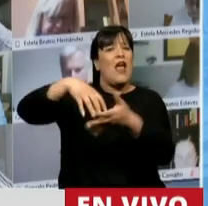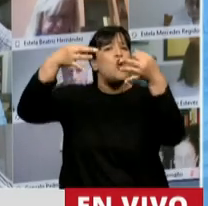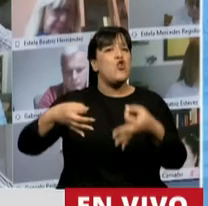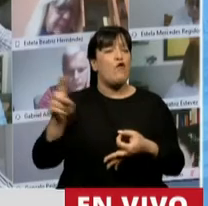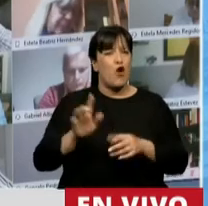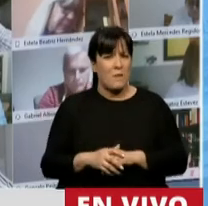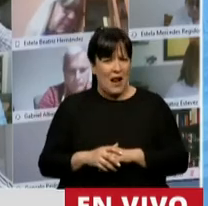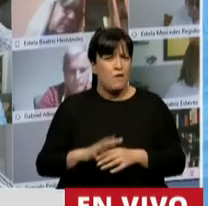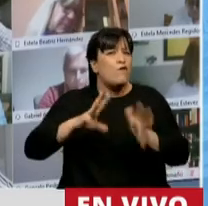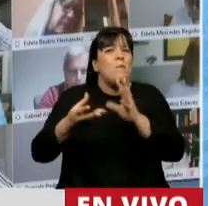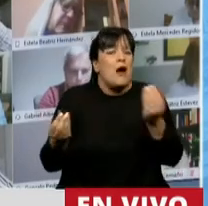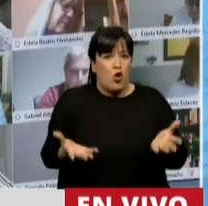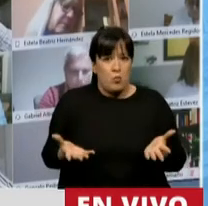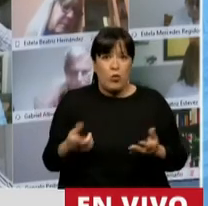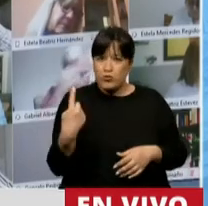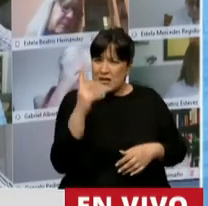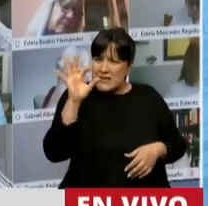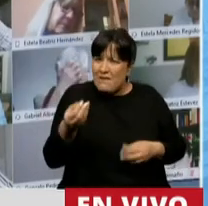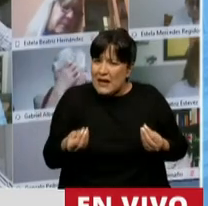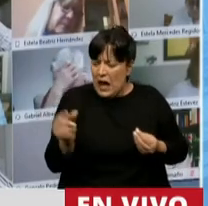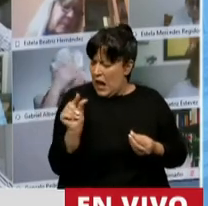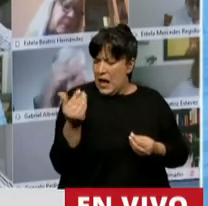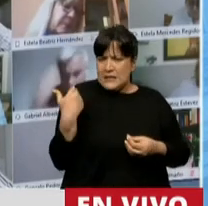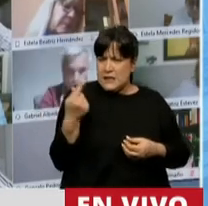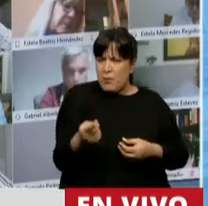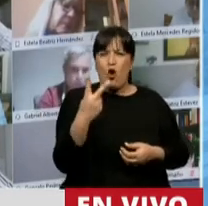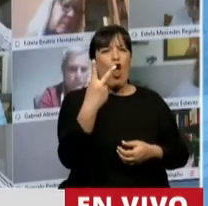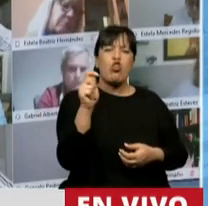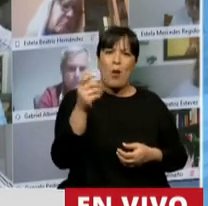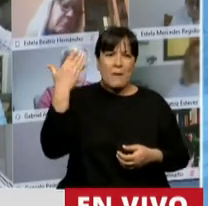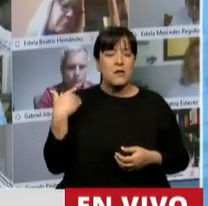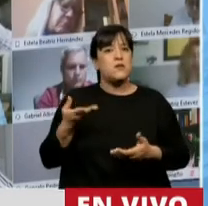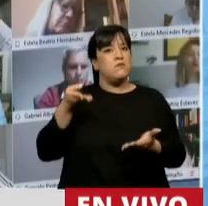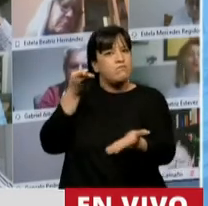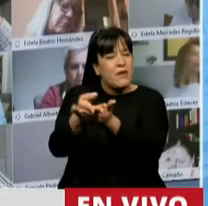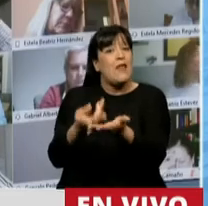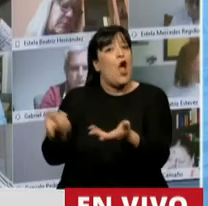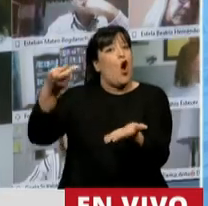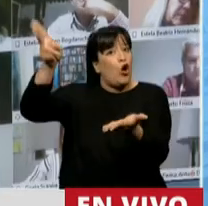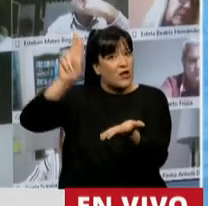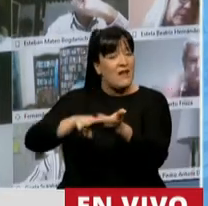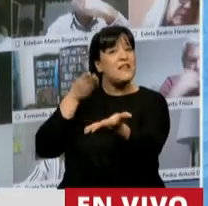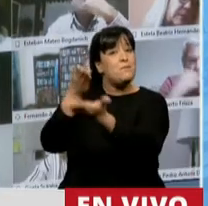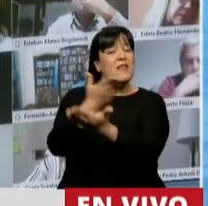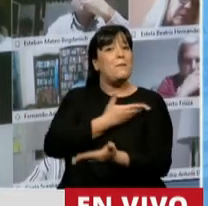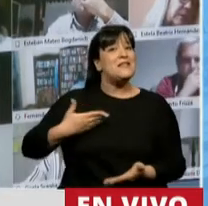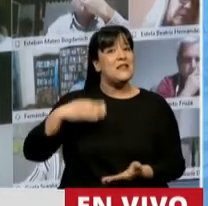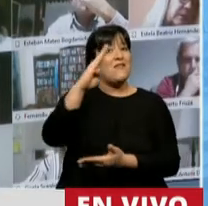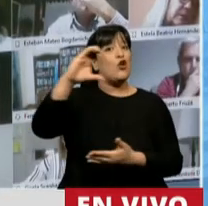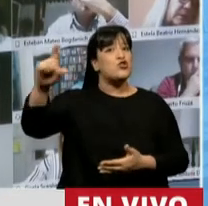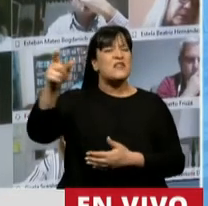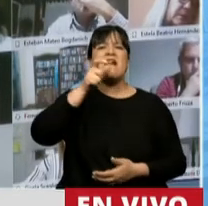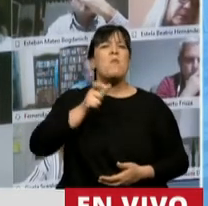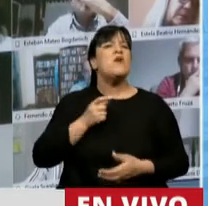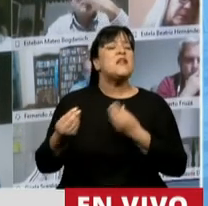son formales. ¿Saben qué? Hace muy poquito, dos meses, volvimos a pedir la información al Presidente del Banco Central y ¿saben